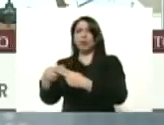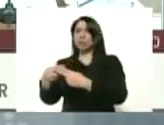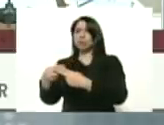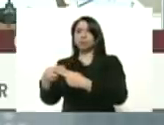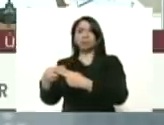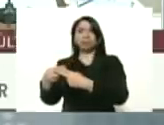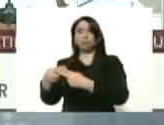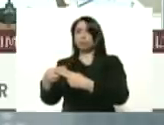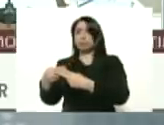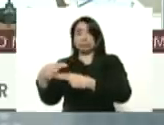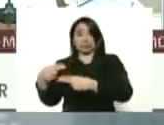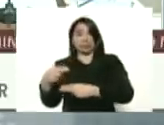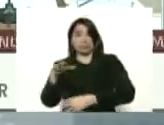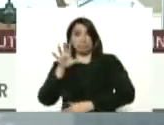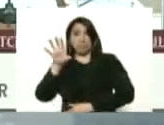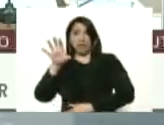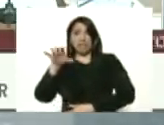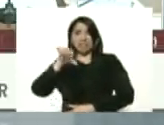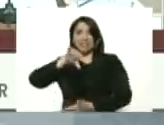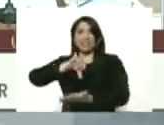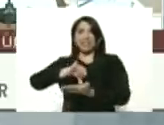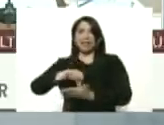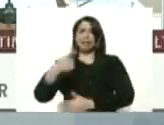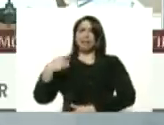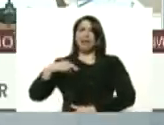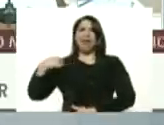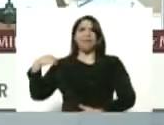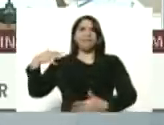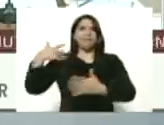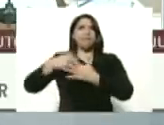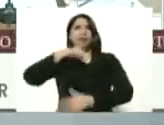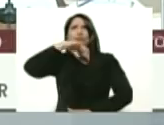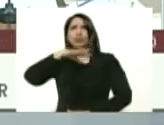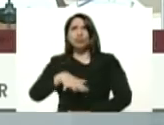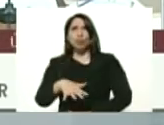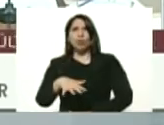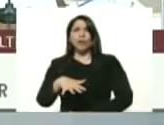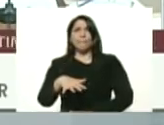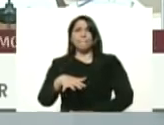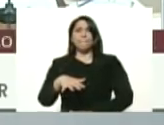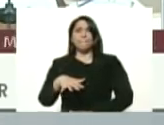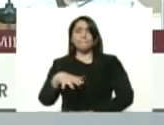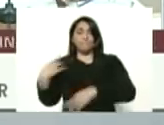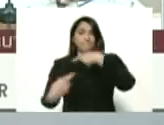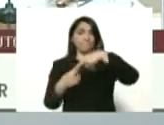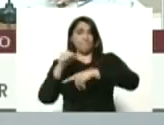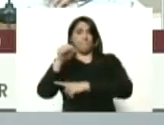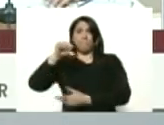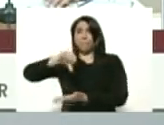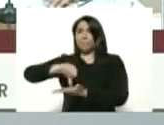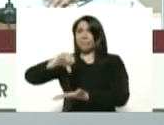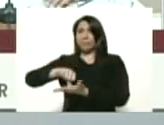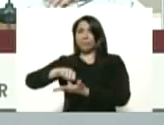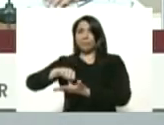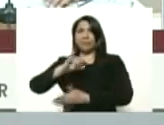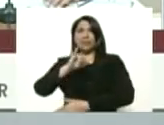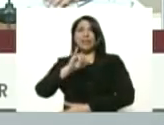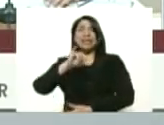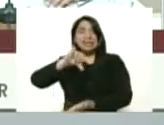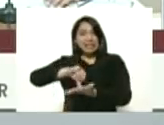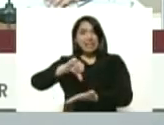la República Islámica de Irán tiene su historia de lucha desde la Revolución Islámica de Irán del año 79